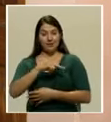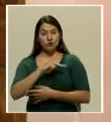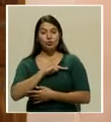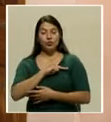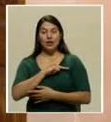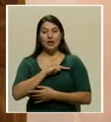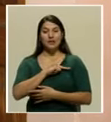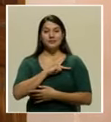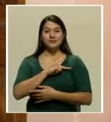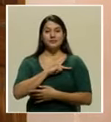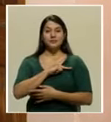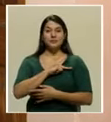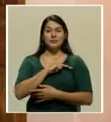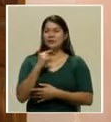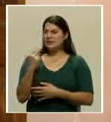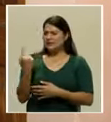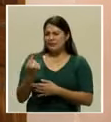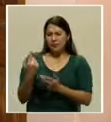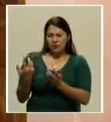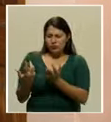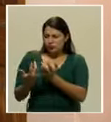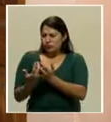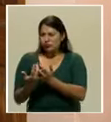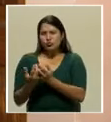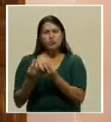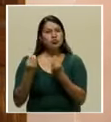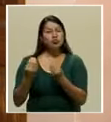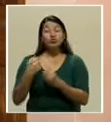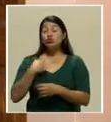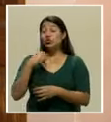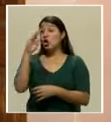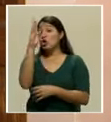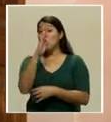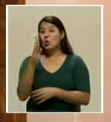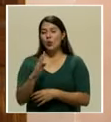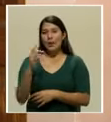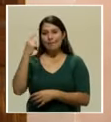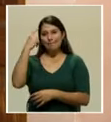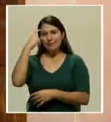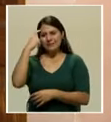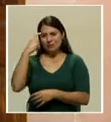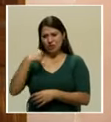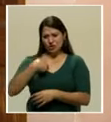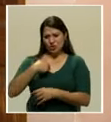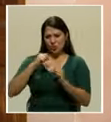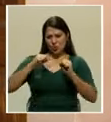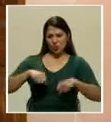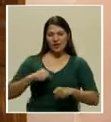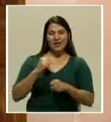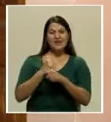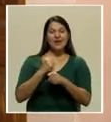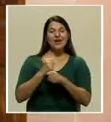No sé, nos acoplamos mucho. Yo nunca pensé que pudiera ser un docente.